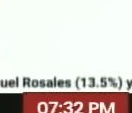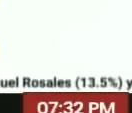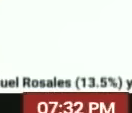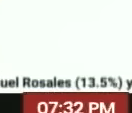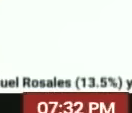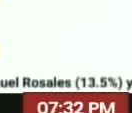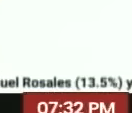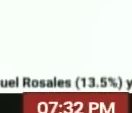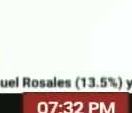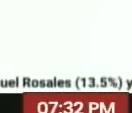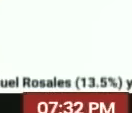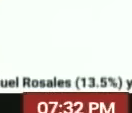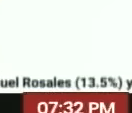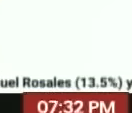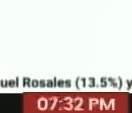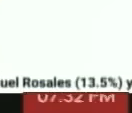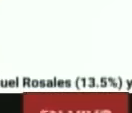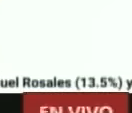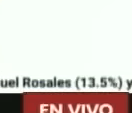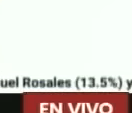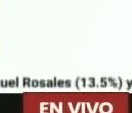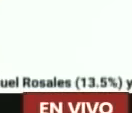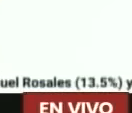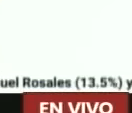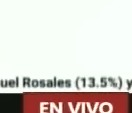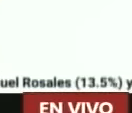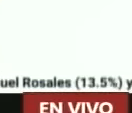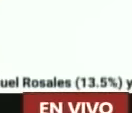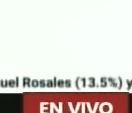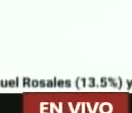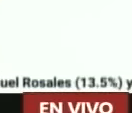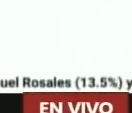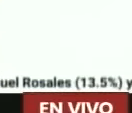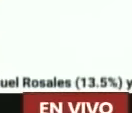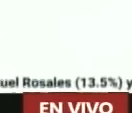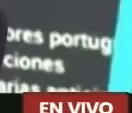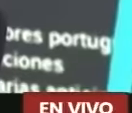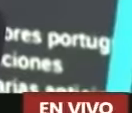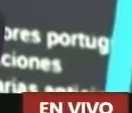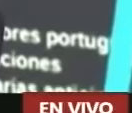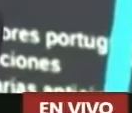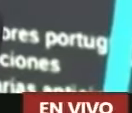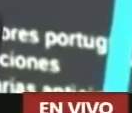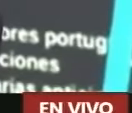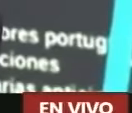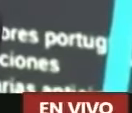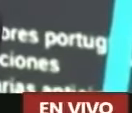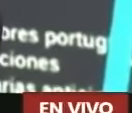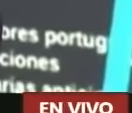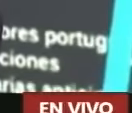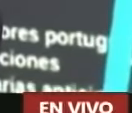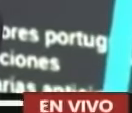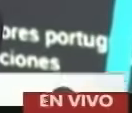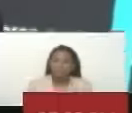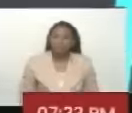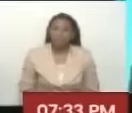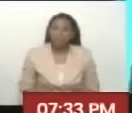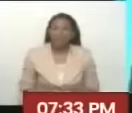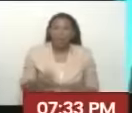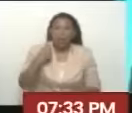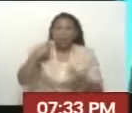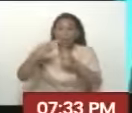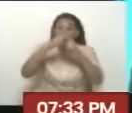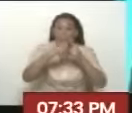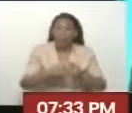Y también que usted No es un candidato único Obviamente Como La La encuesta Lo demuestra Mira